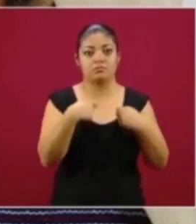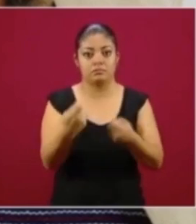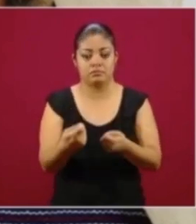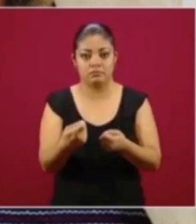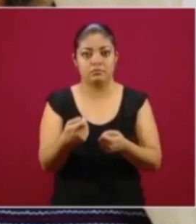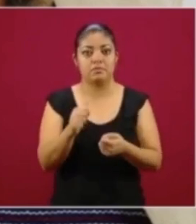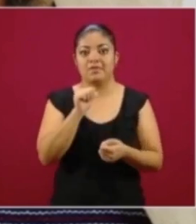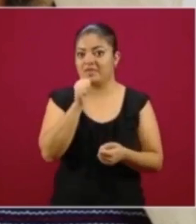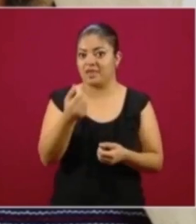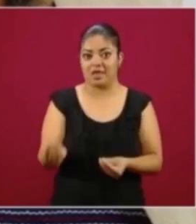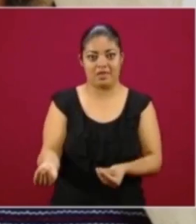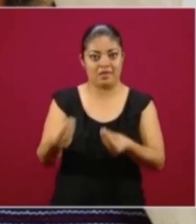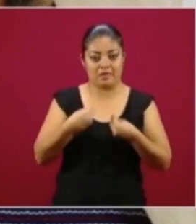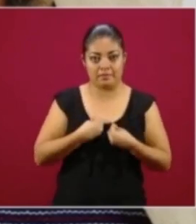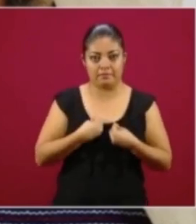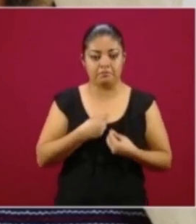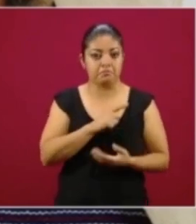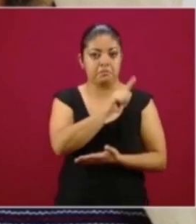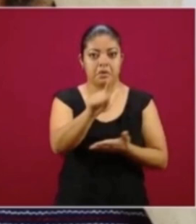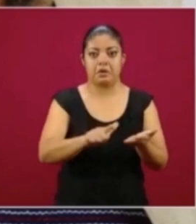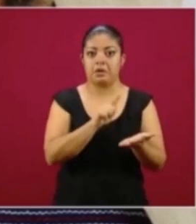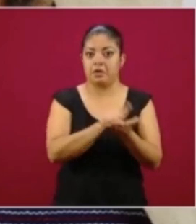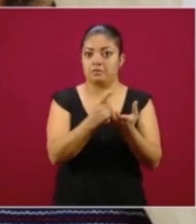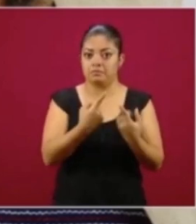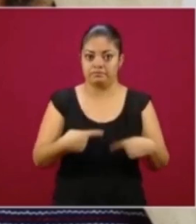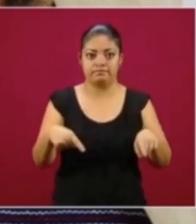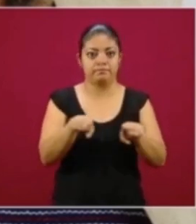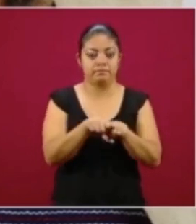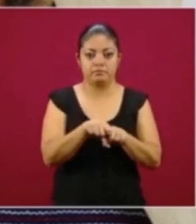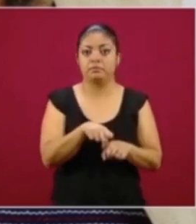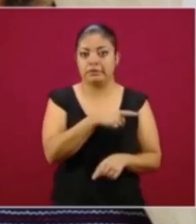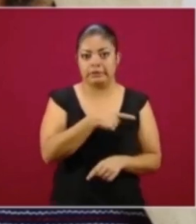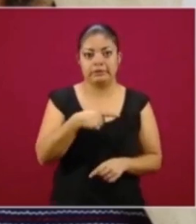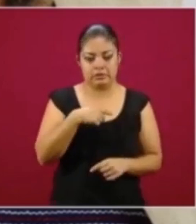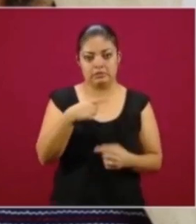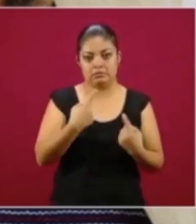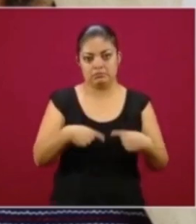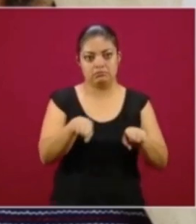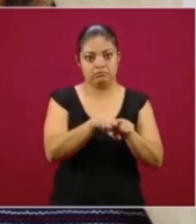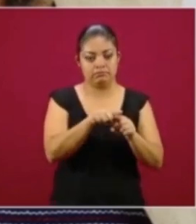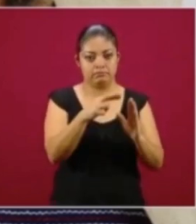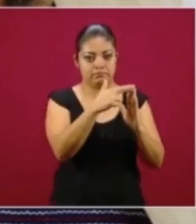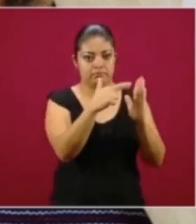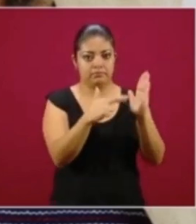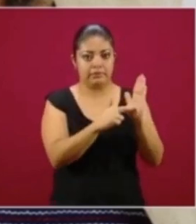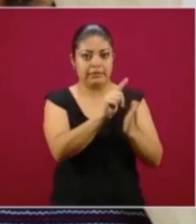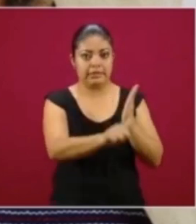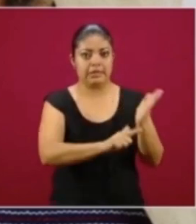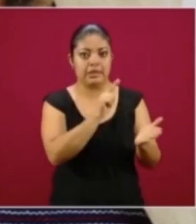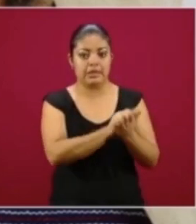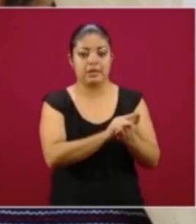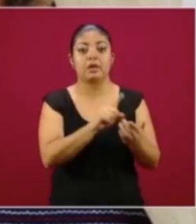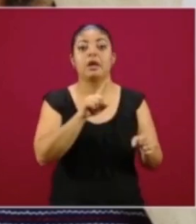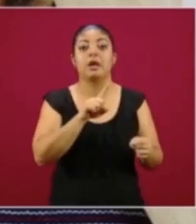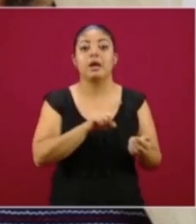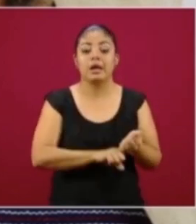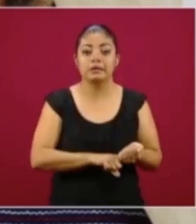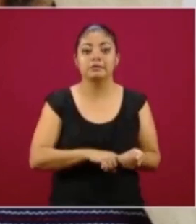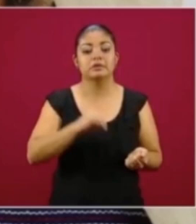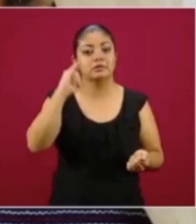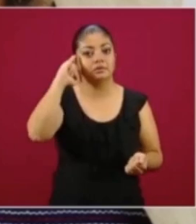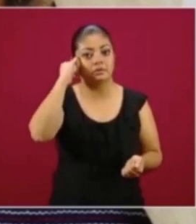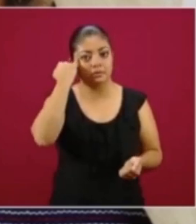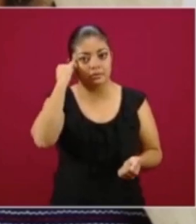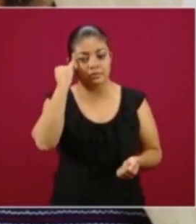En los términos que fije la ley, tenemos que seguir trabajando en las leyes reglamentarias. En el caso de las y los indígenas